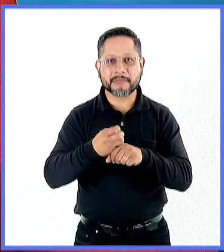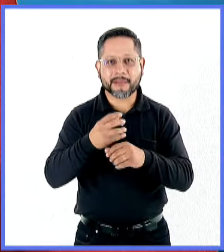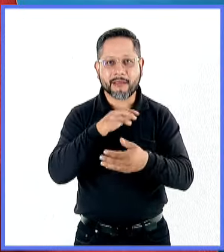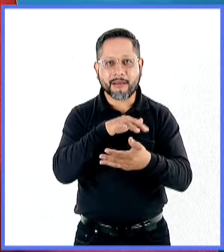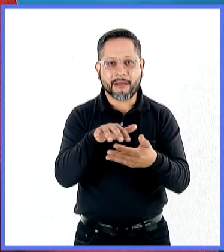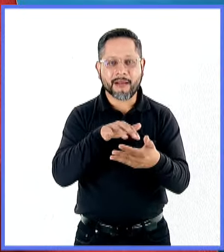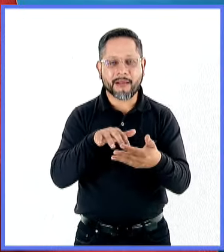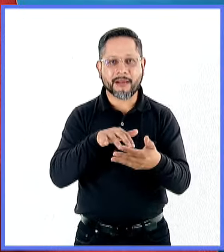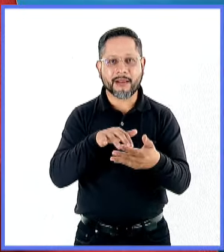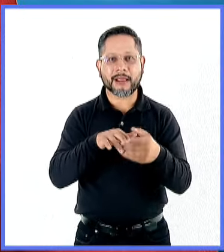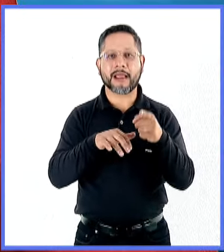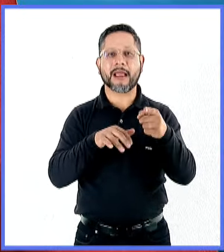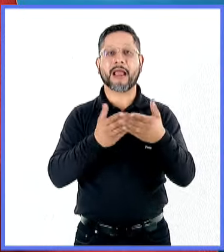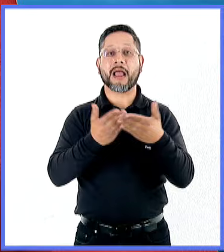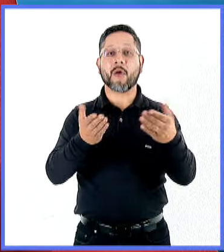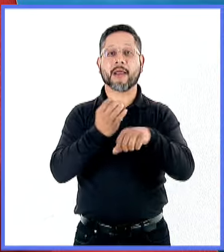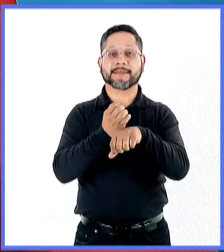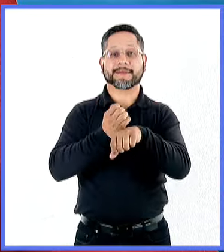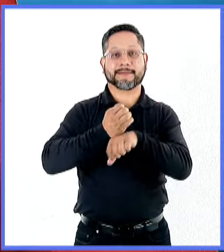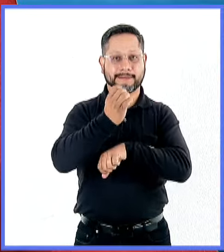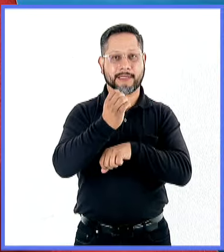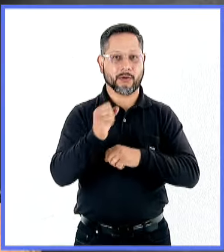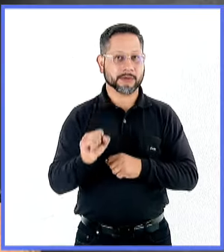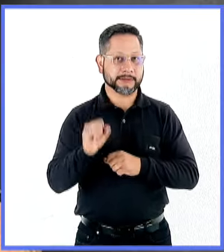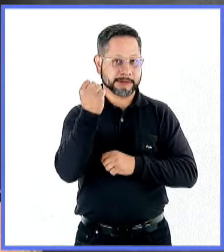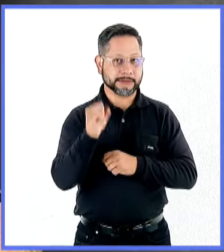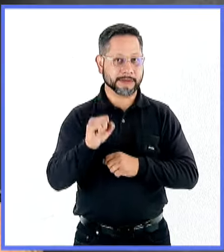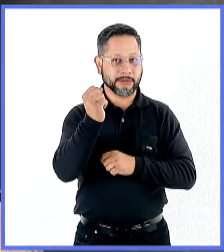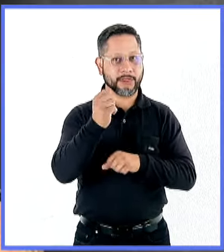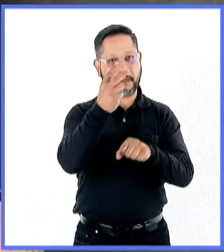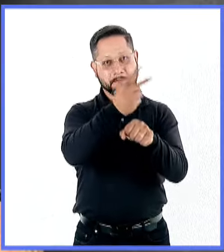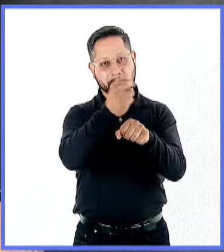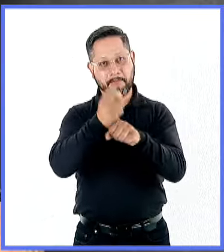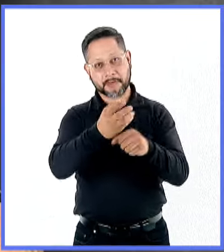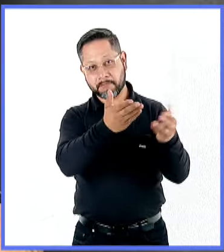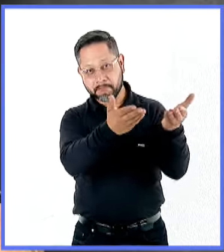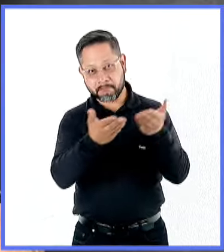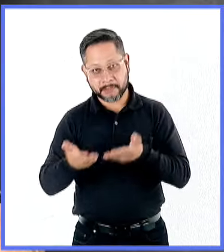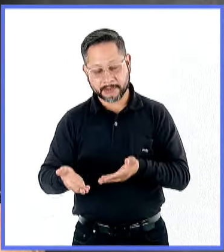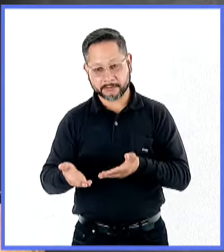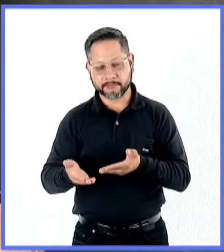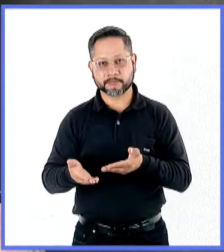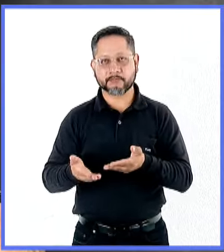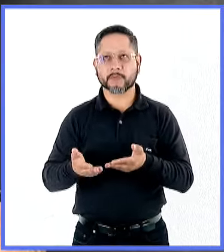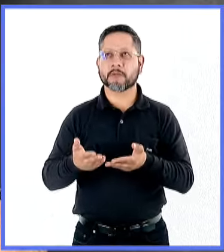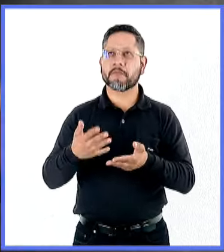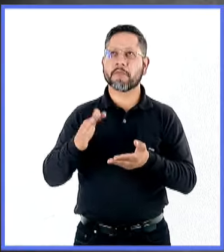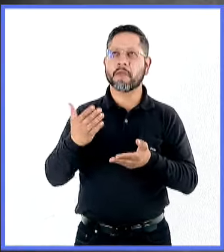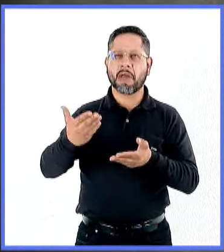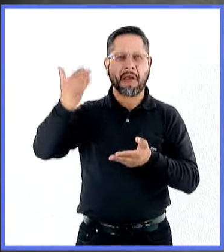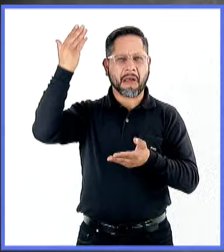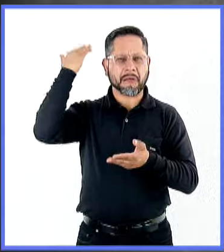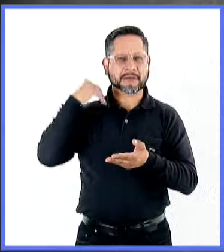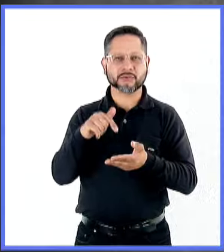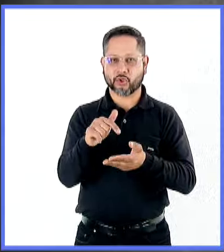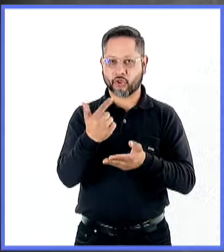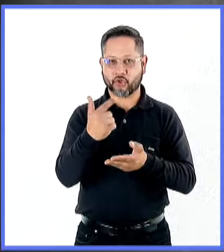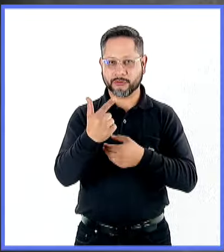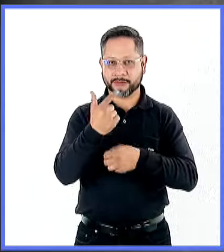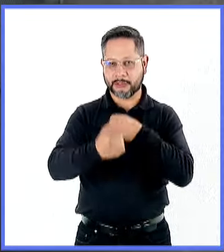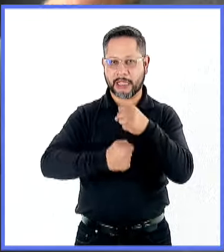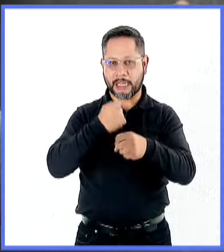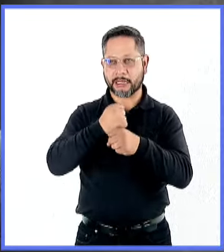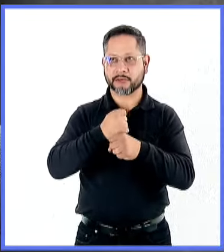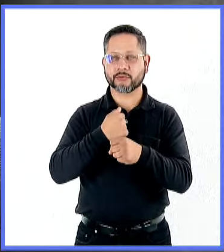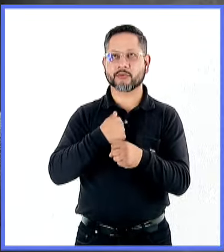especial, que en este caso es Sinaloa. Así es, ¿no? Sinaloa estuvo con nosotros hace 12 años. Ahorita lo tengo muy presente.